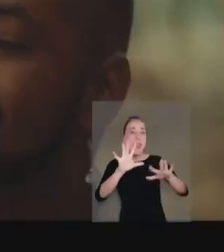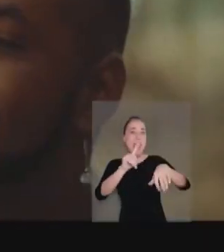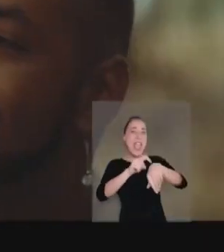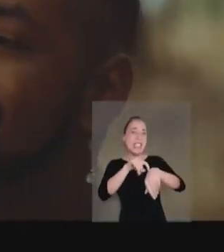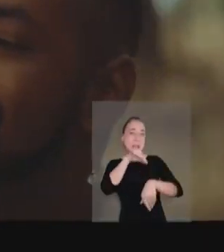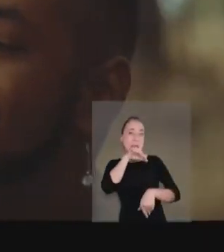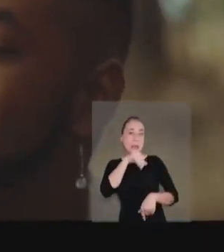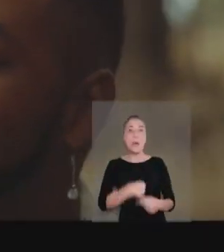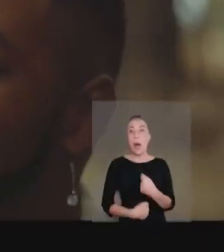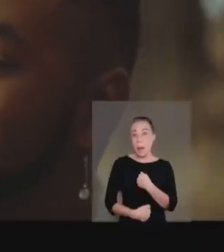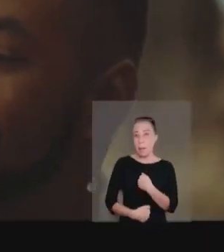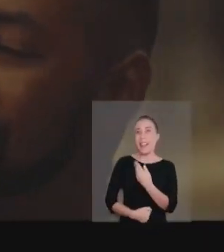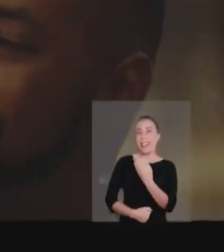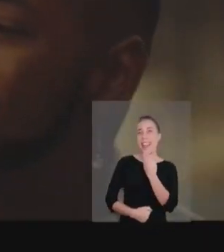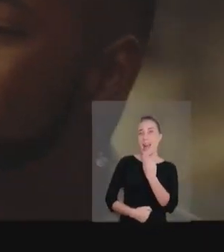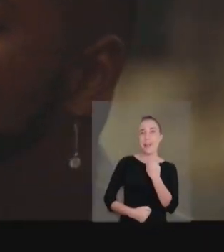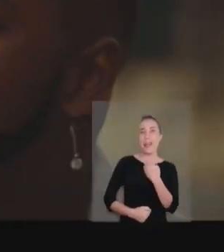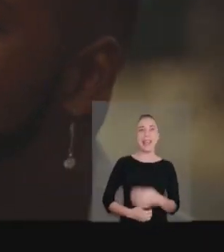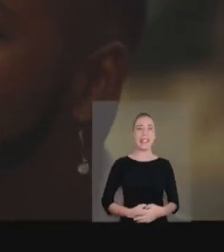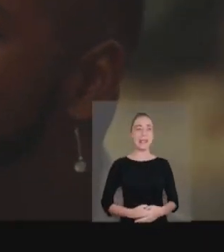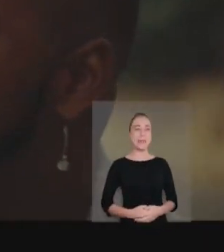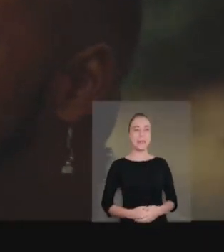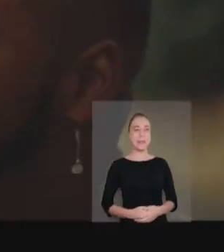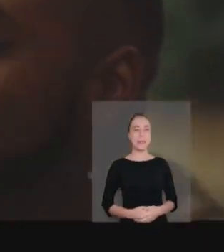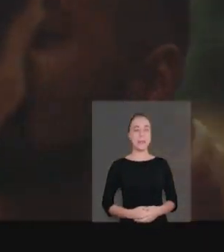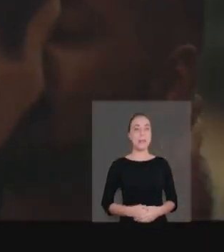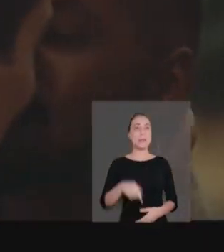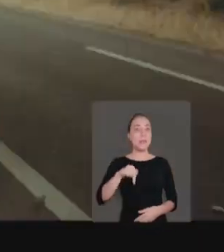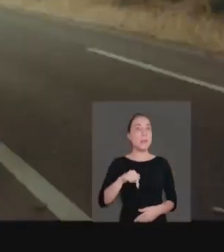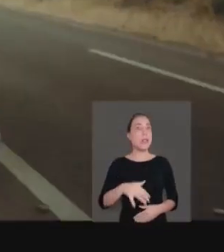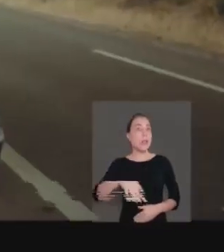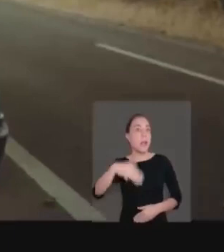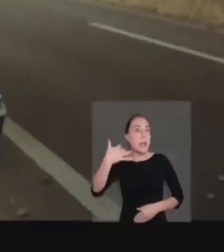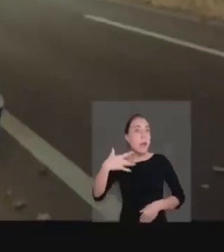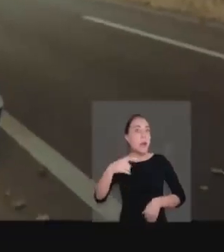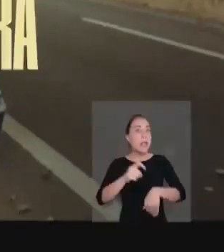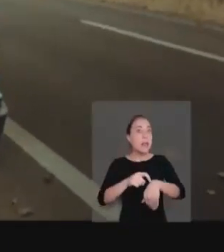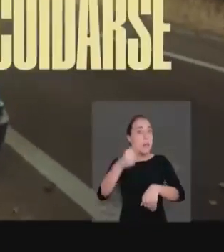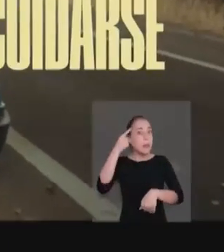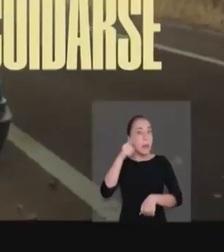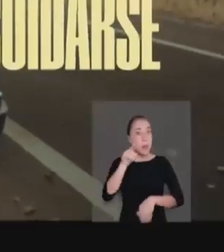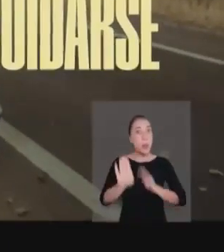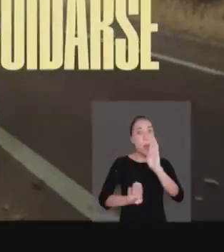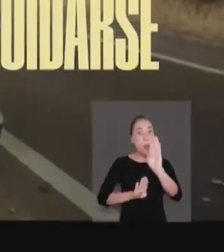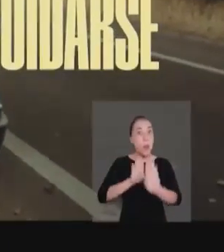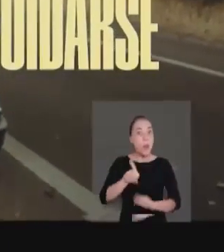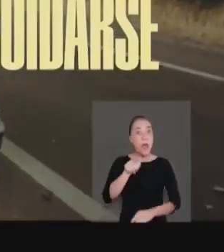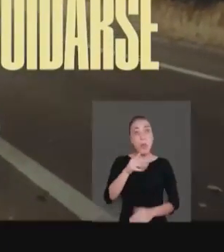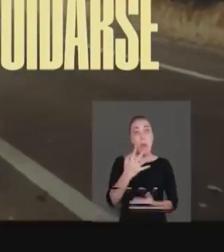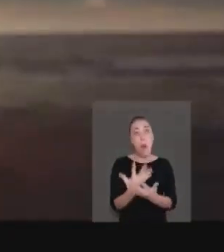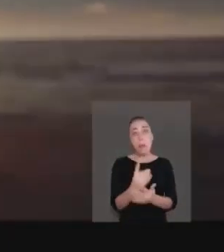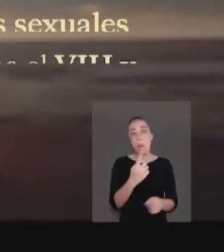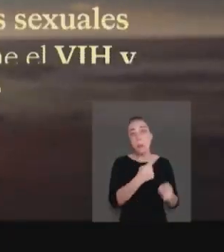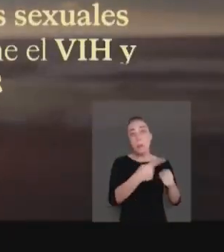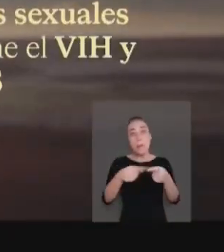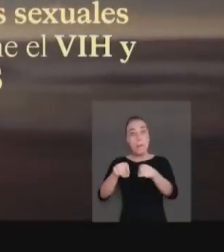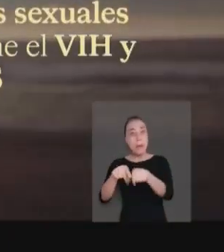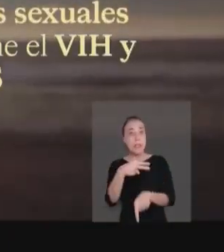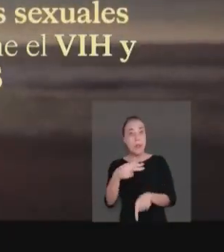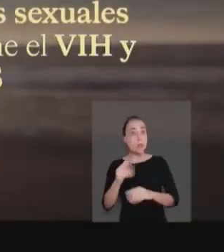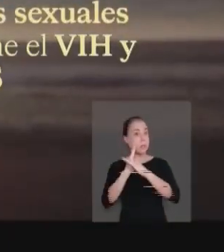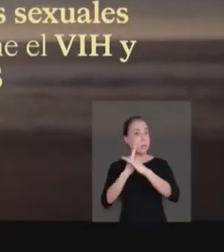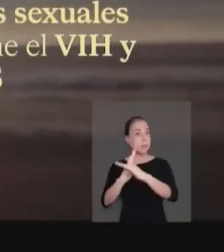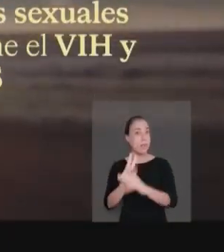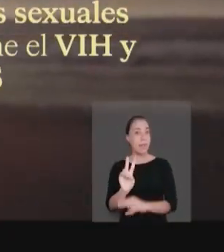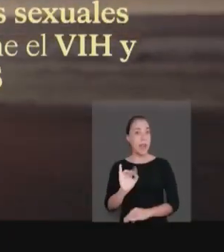va a olvidar en 10 minutos. A mí también. Son grandes tiempos para cuidarse. Si tienes una o más parejas sexuales,